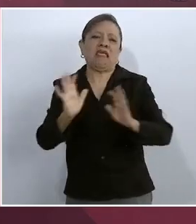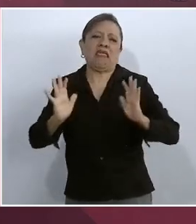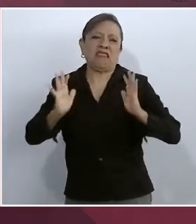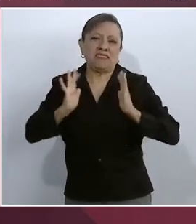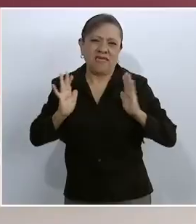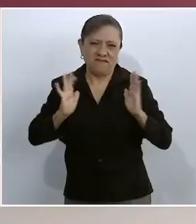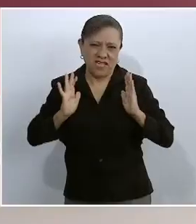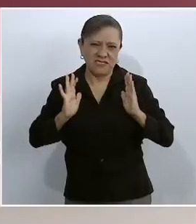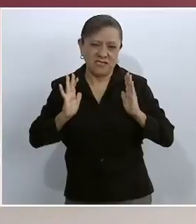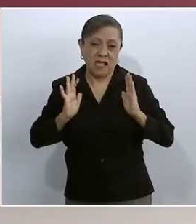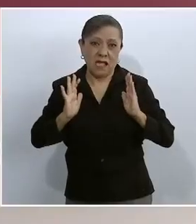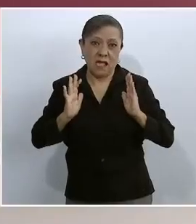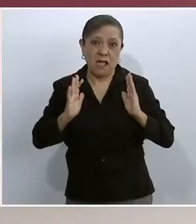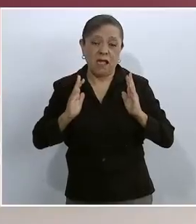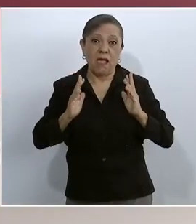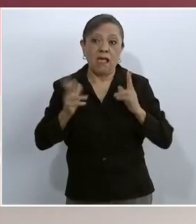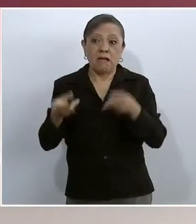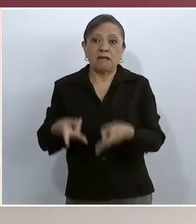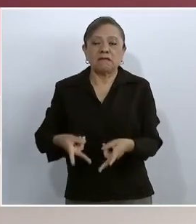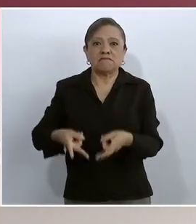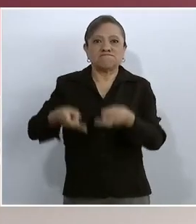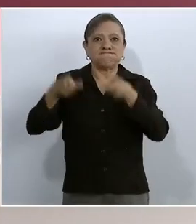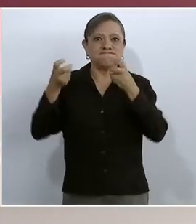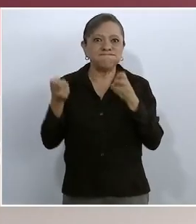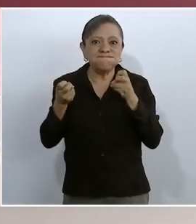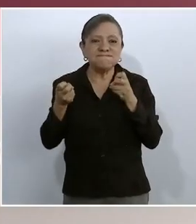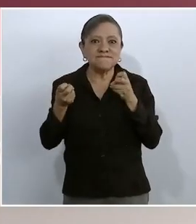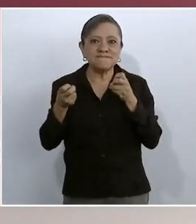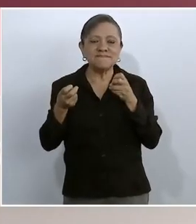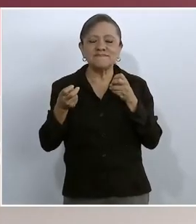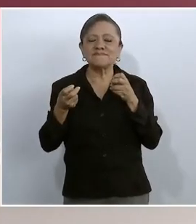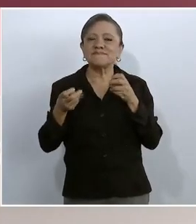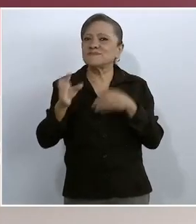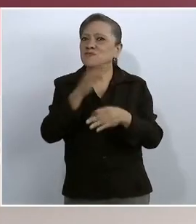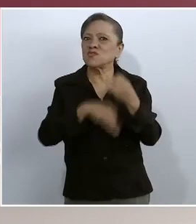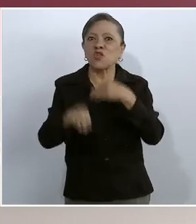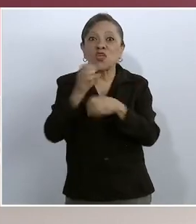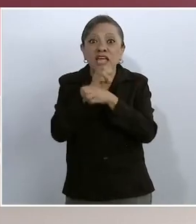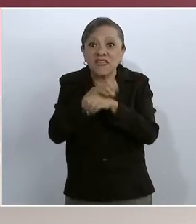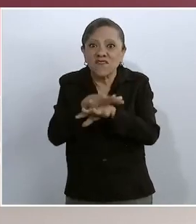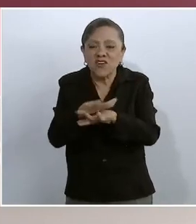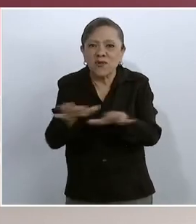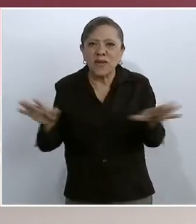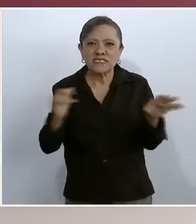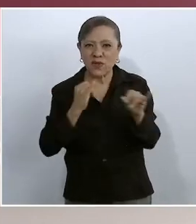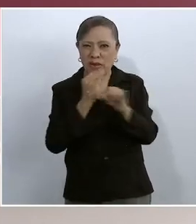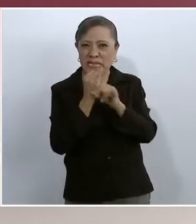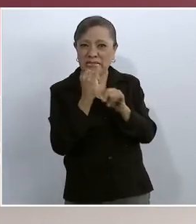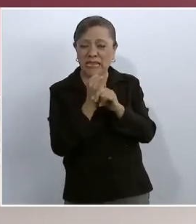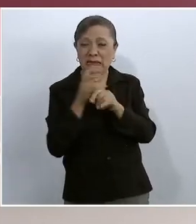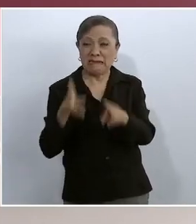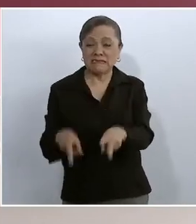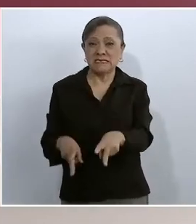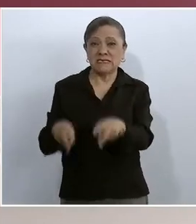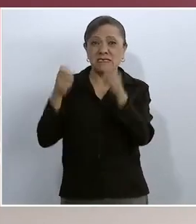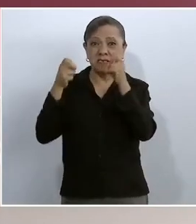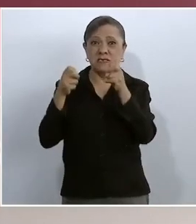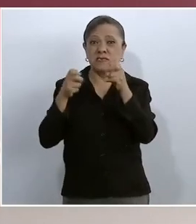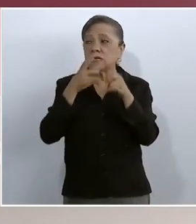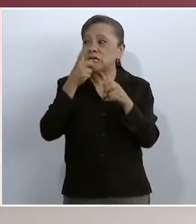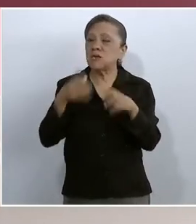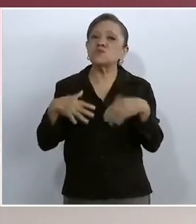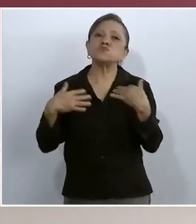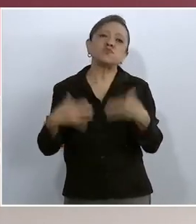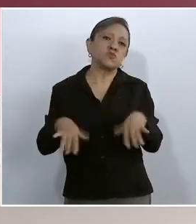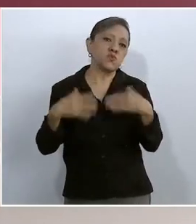con toda esa información y que se iba a caer